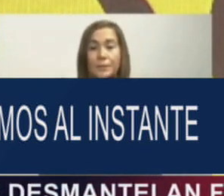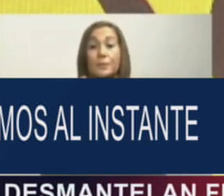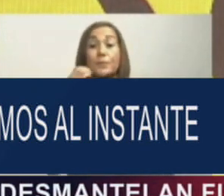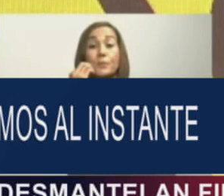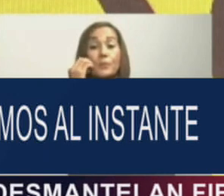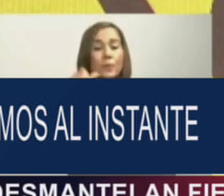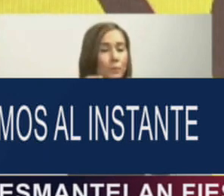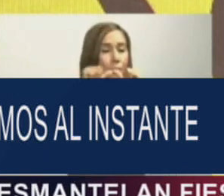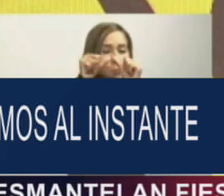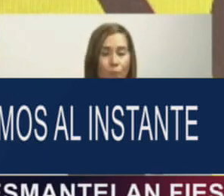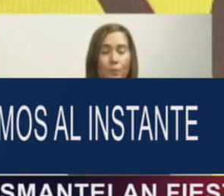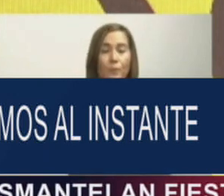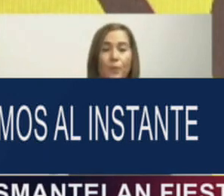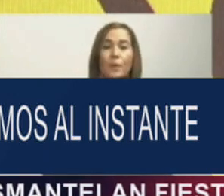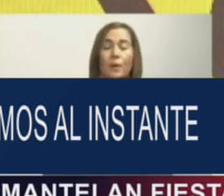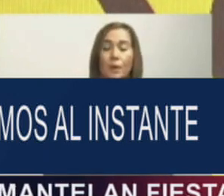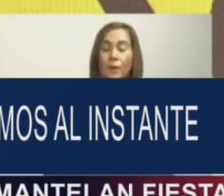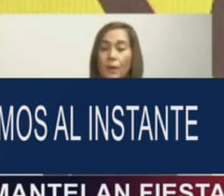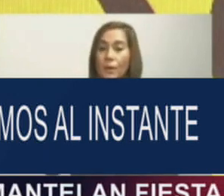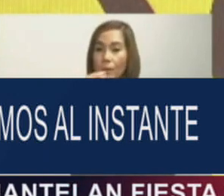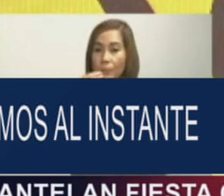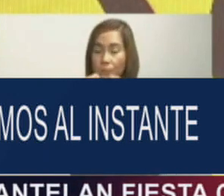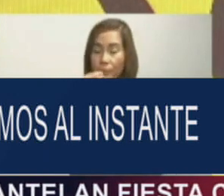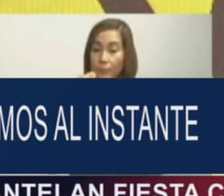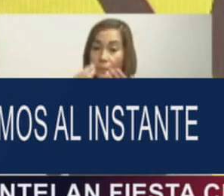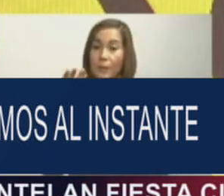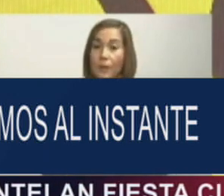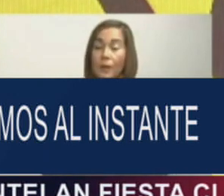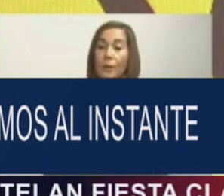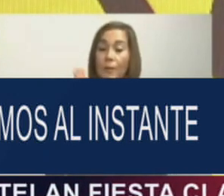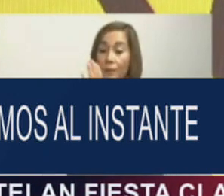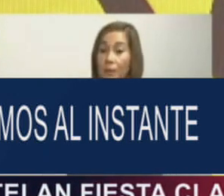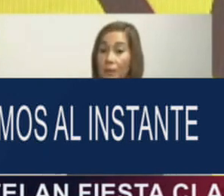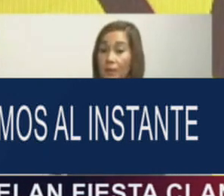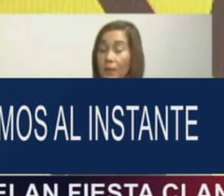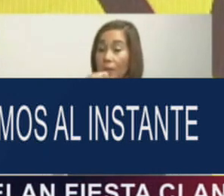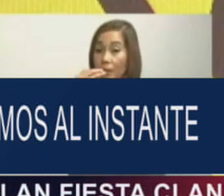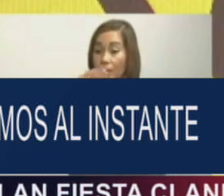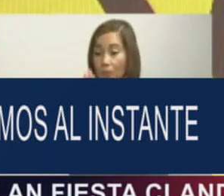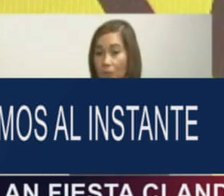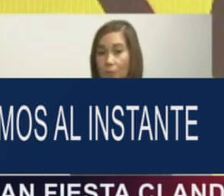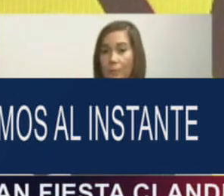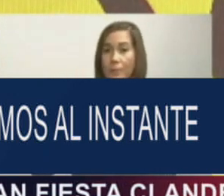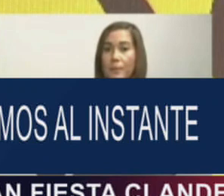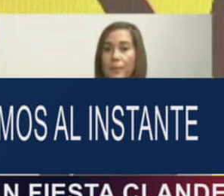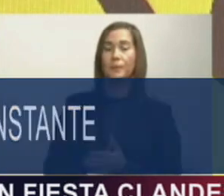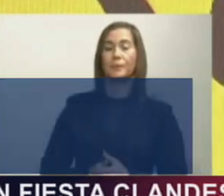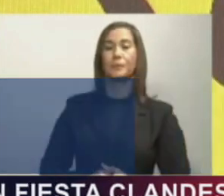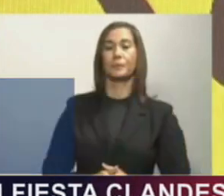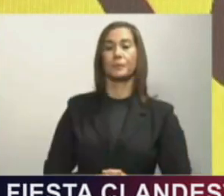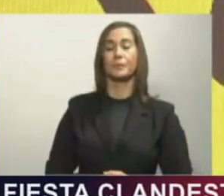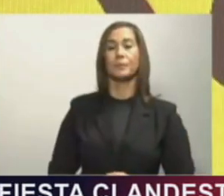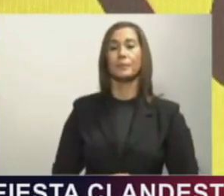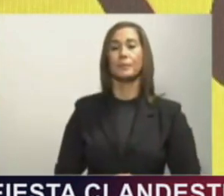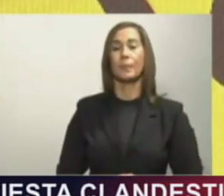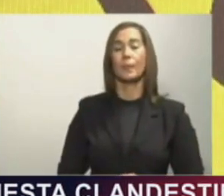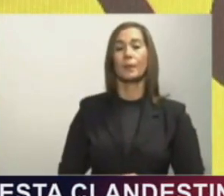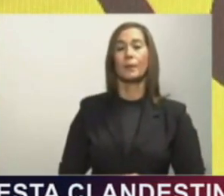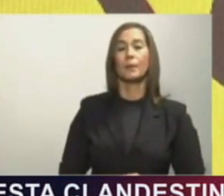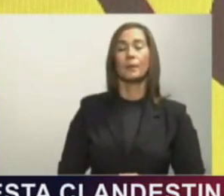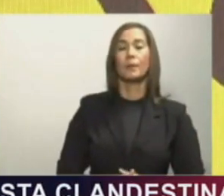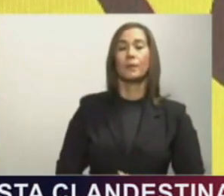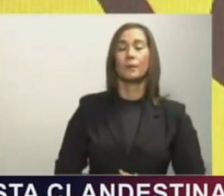sus raciones alimenticias, garantizando la apropiada nutrición de nuestros niños, niñas y jóvenes